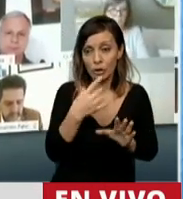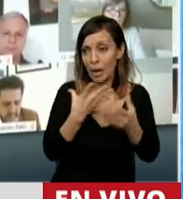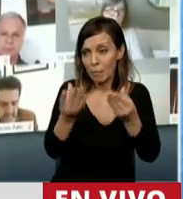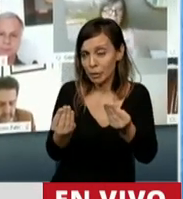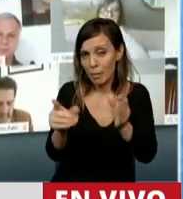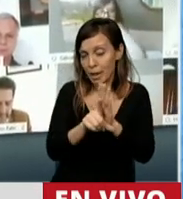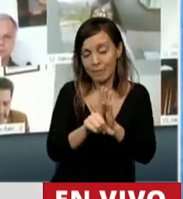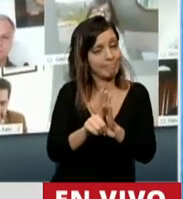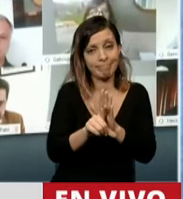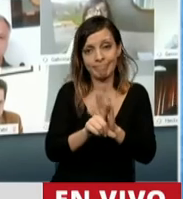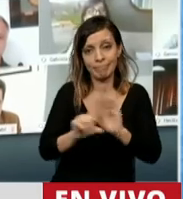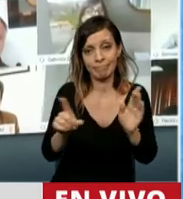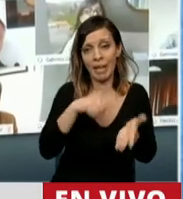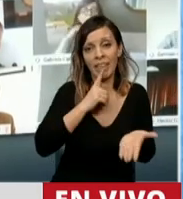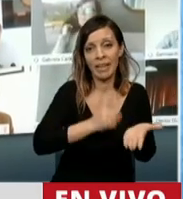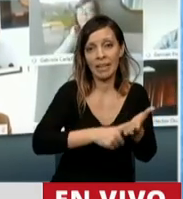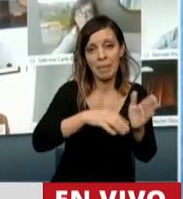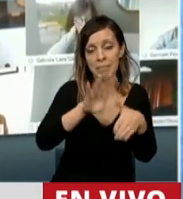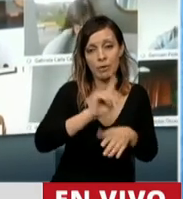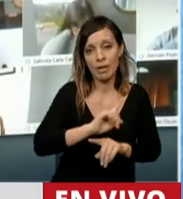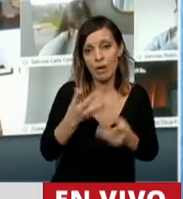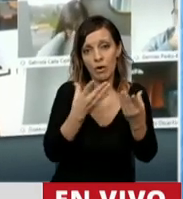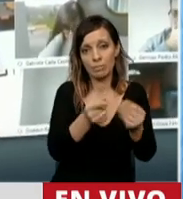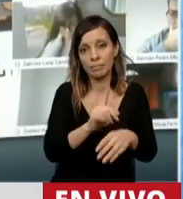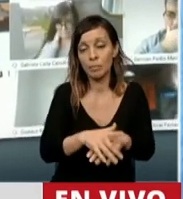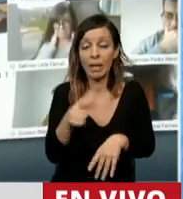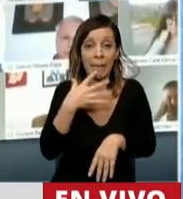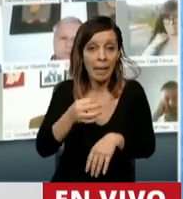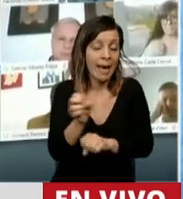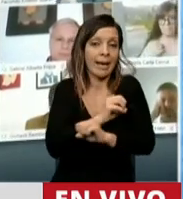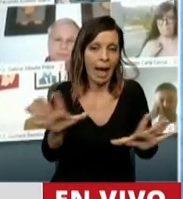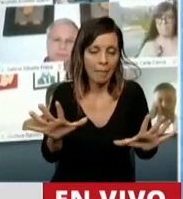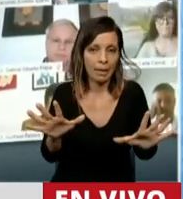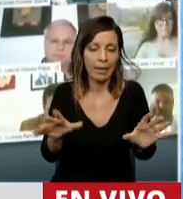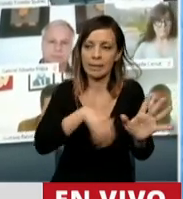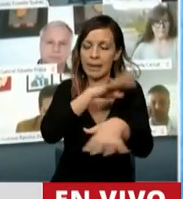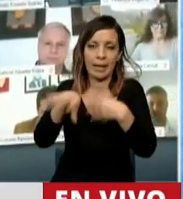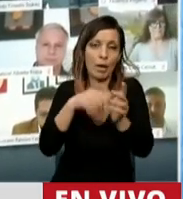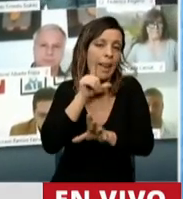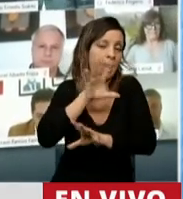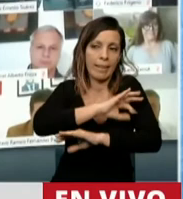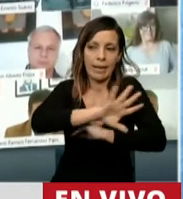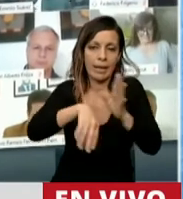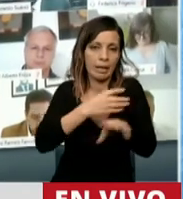acompañar el dictamen de mayoría porque es muy grave es un escándalo esto que están